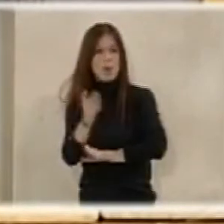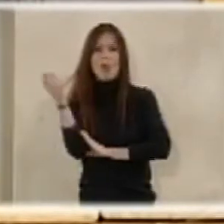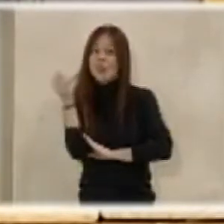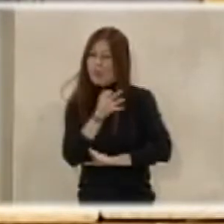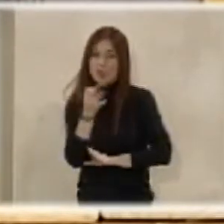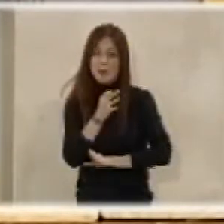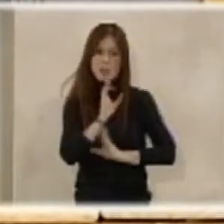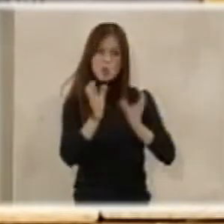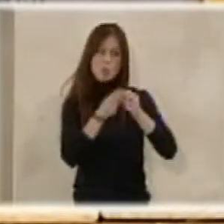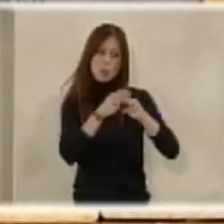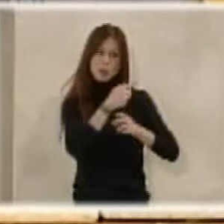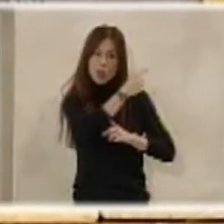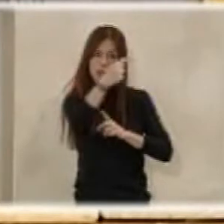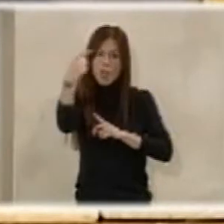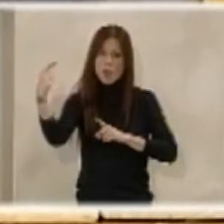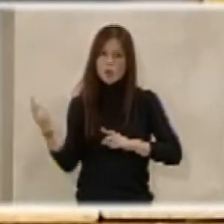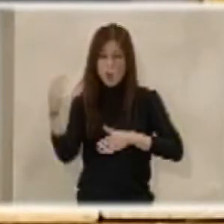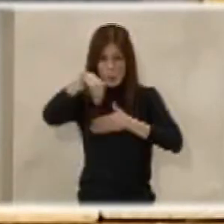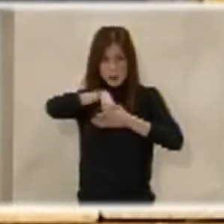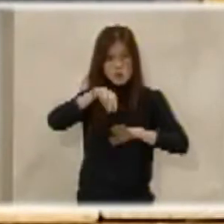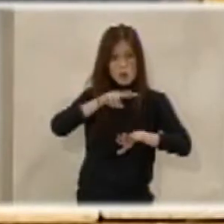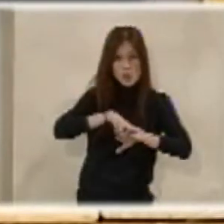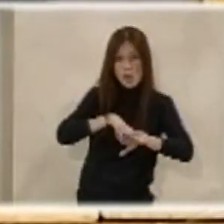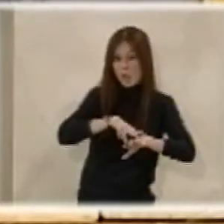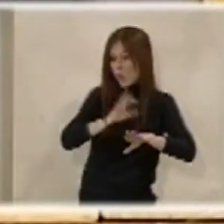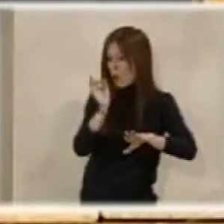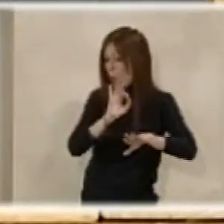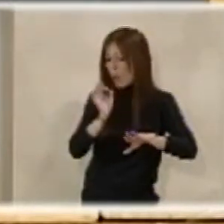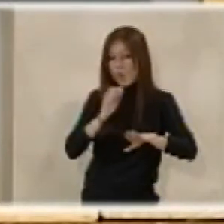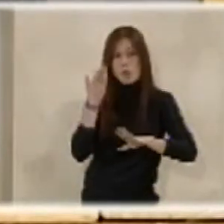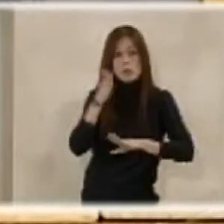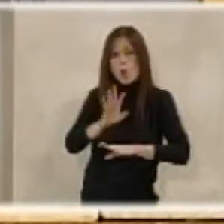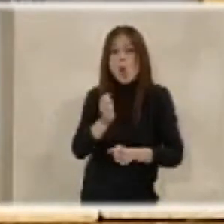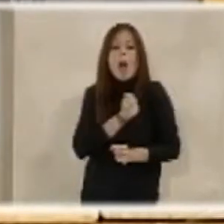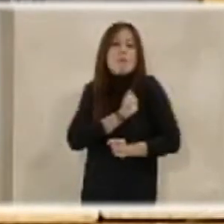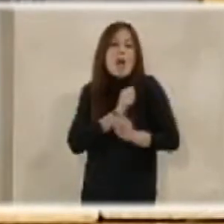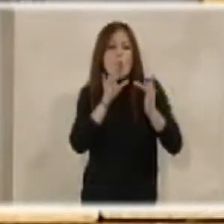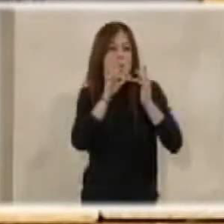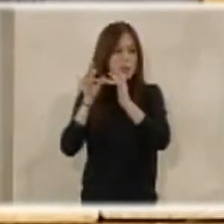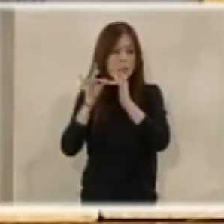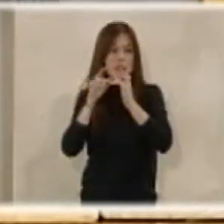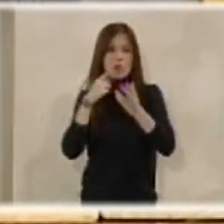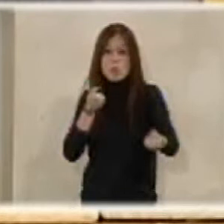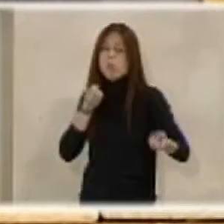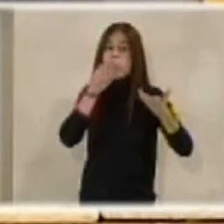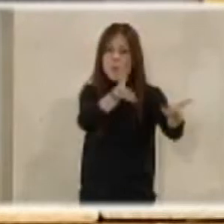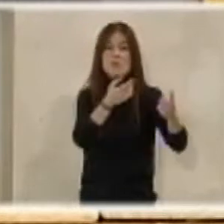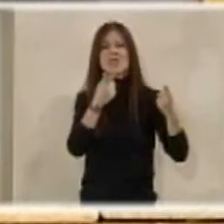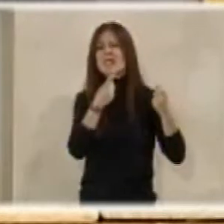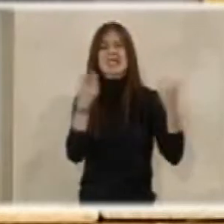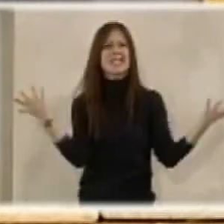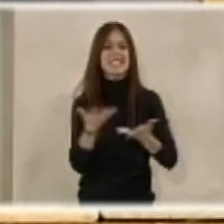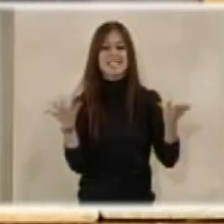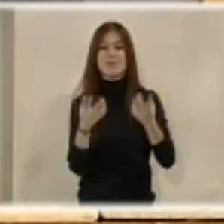llegar dentro de su delegación a sus representantes o a sus amados líderes la necesidad